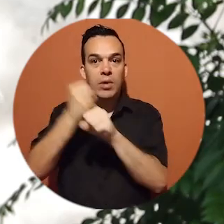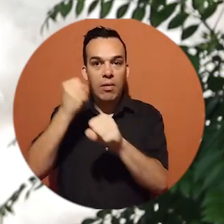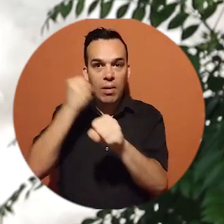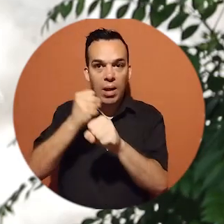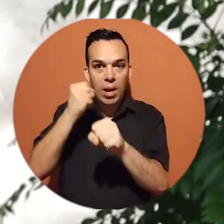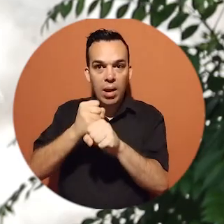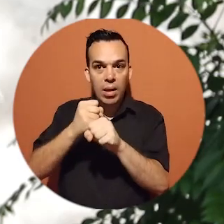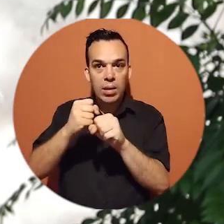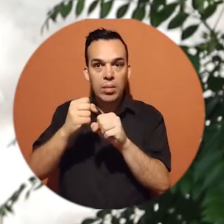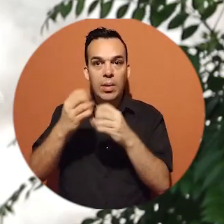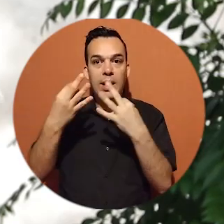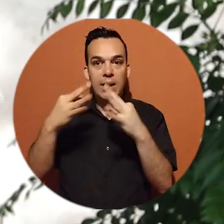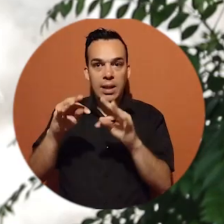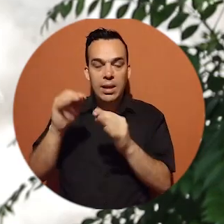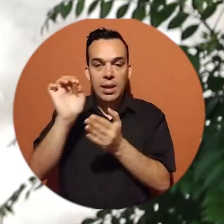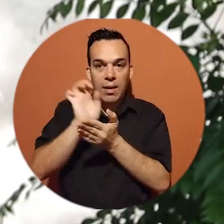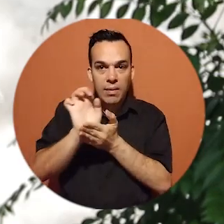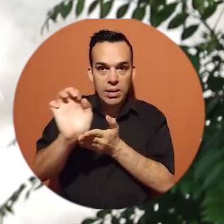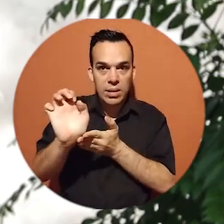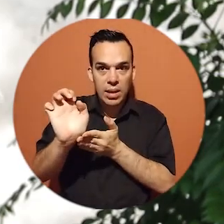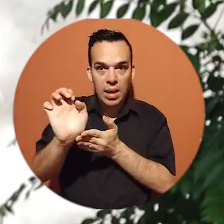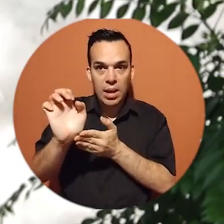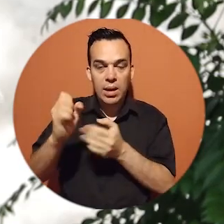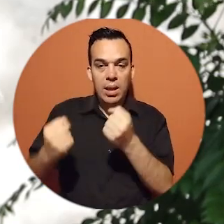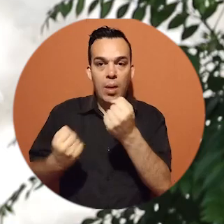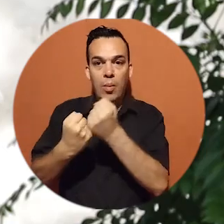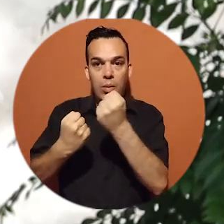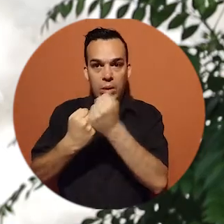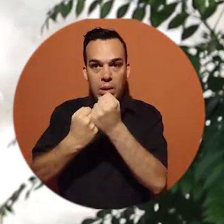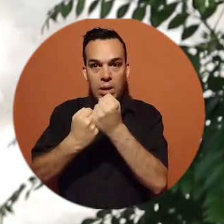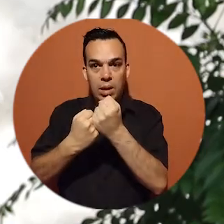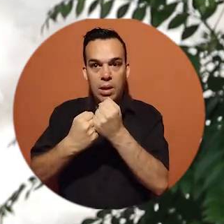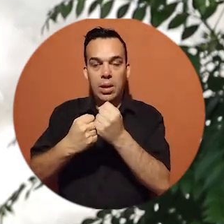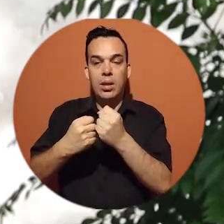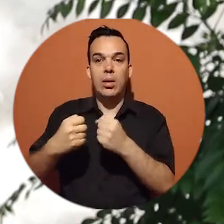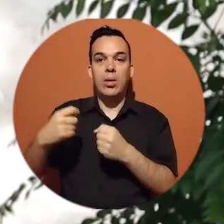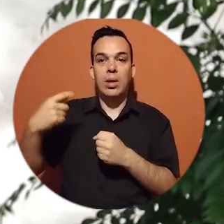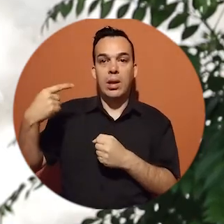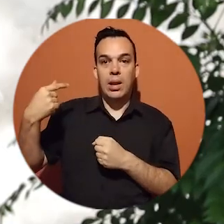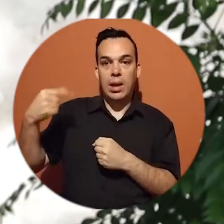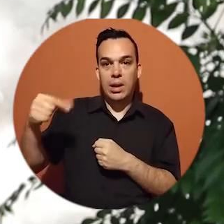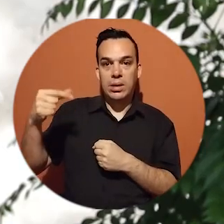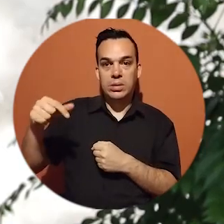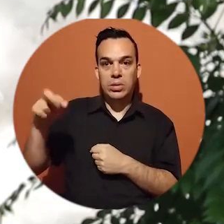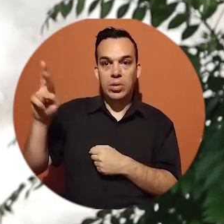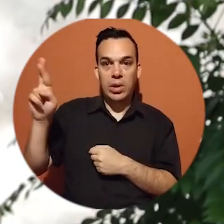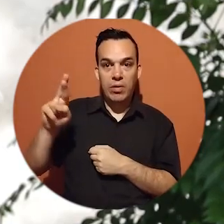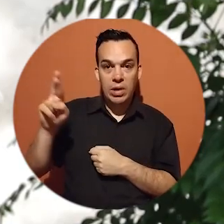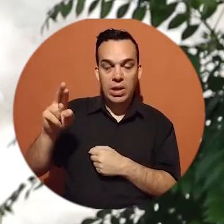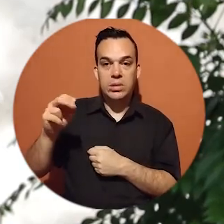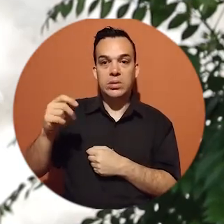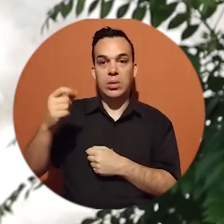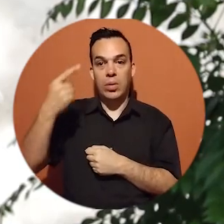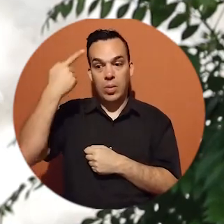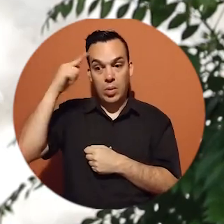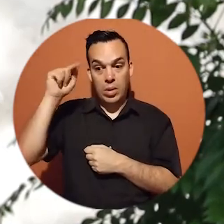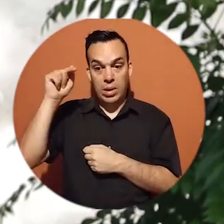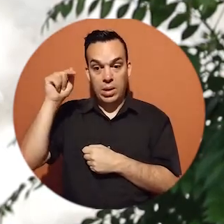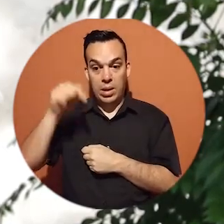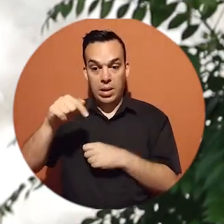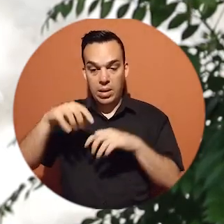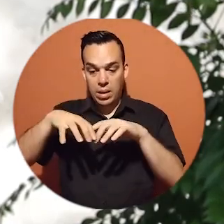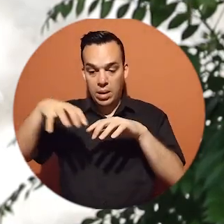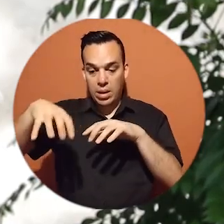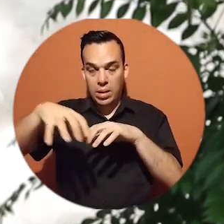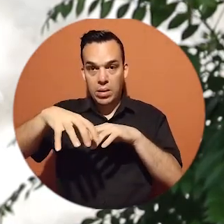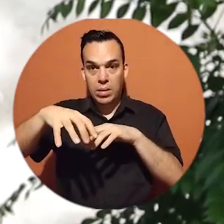realmente con esta gestión procurando mitigar y apoyando lo que es la parte de gestión de riesgo por parte de este gobierno